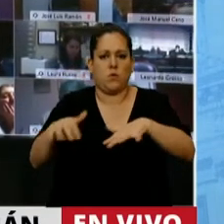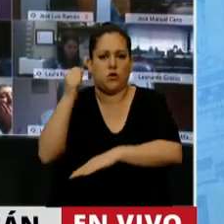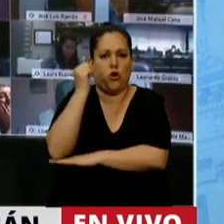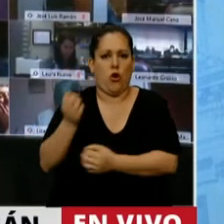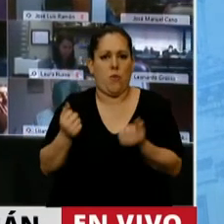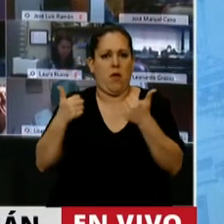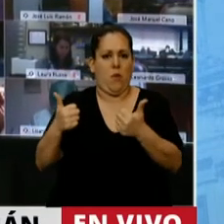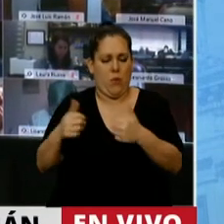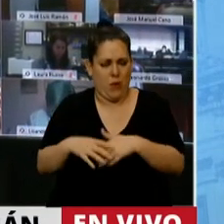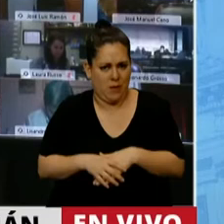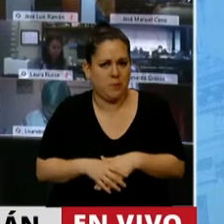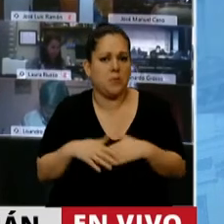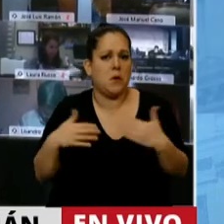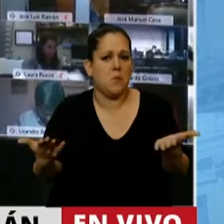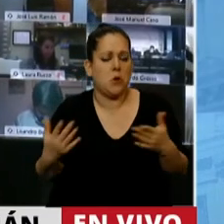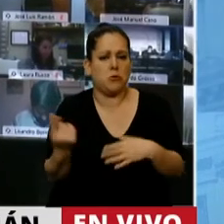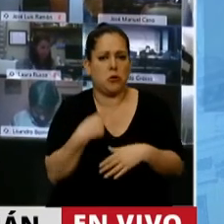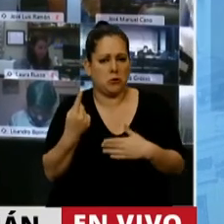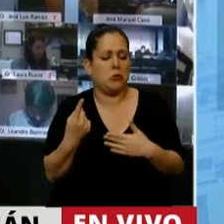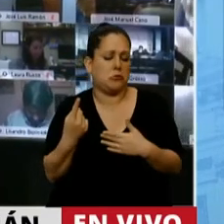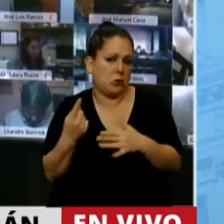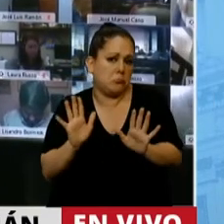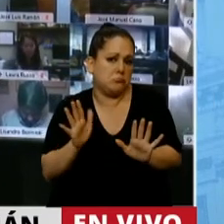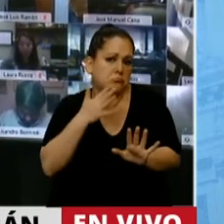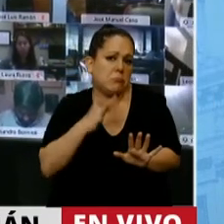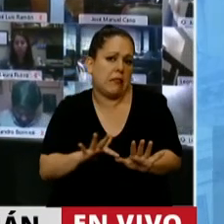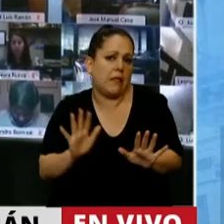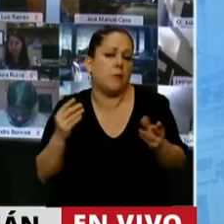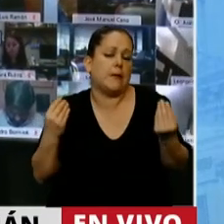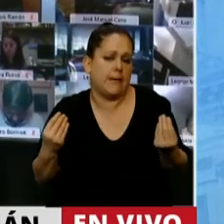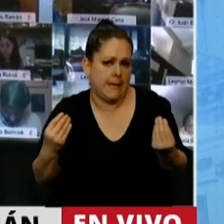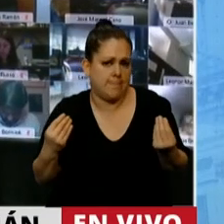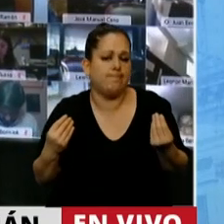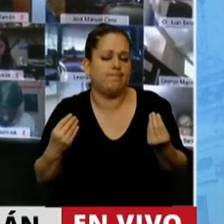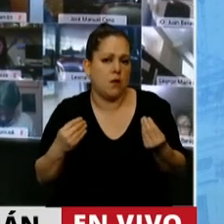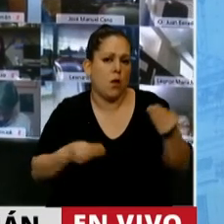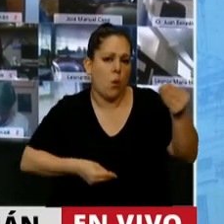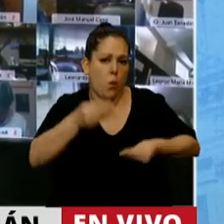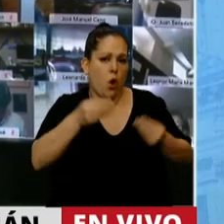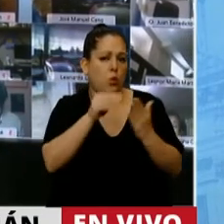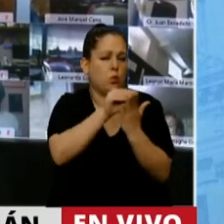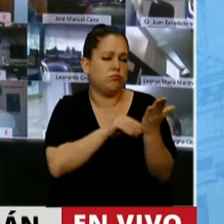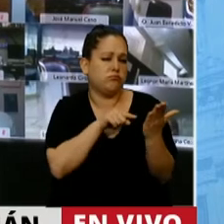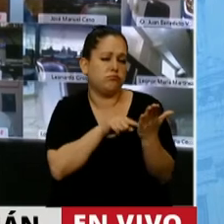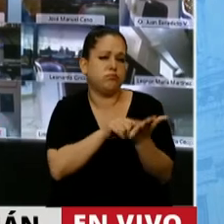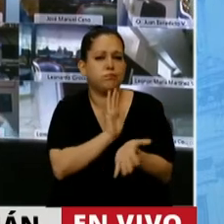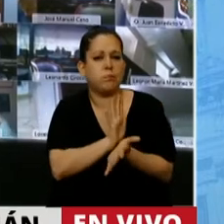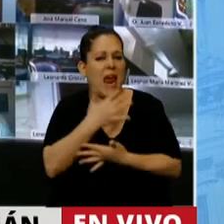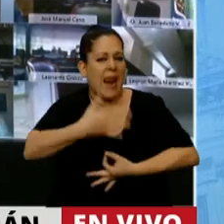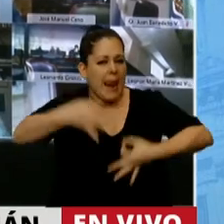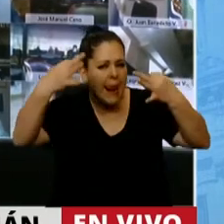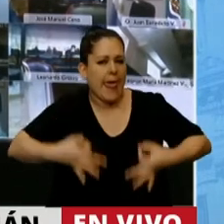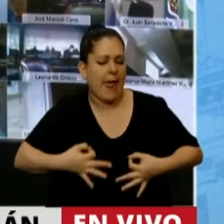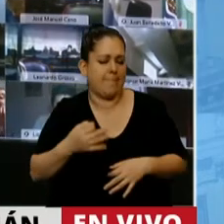este presupuesto, señor presidente, a mi modo de entender, es solamente voluntarista, no es real,